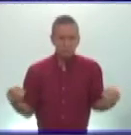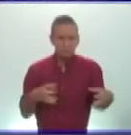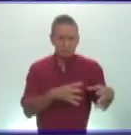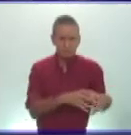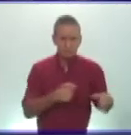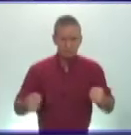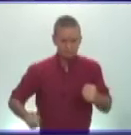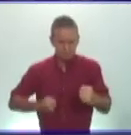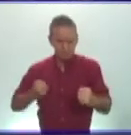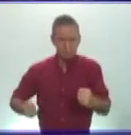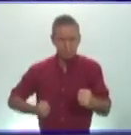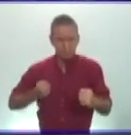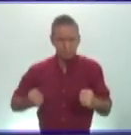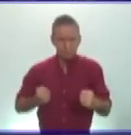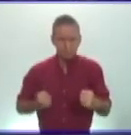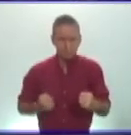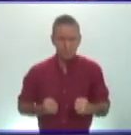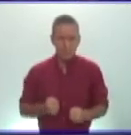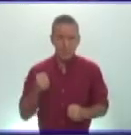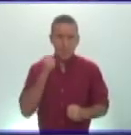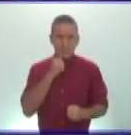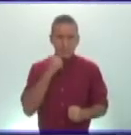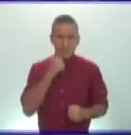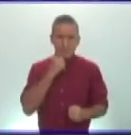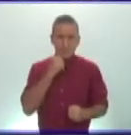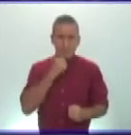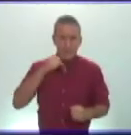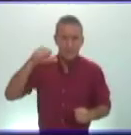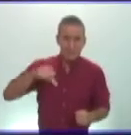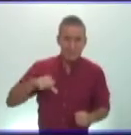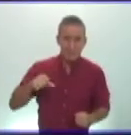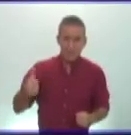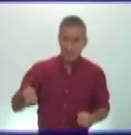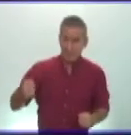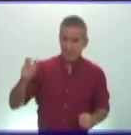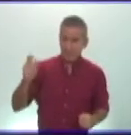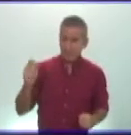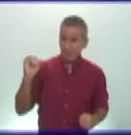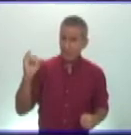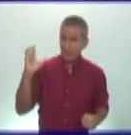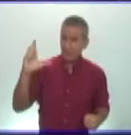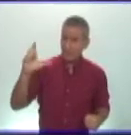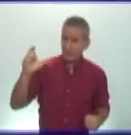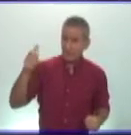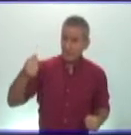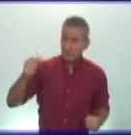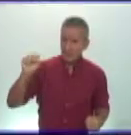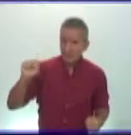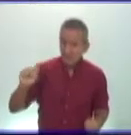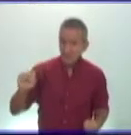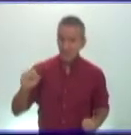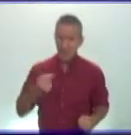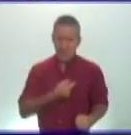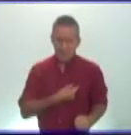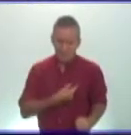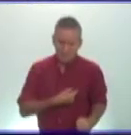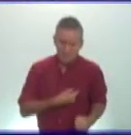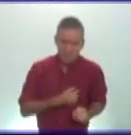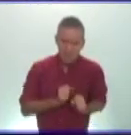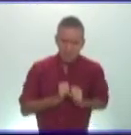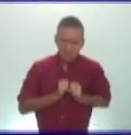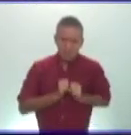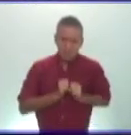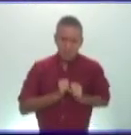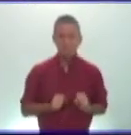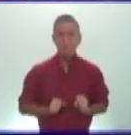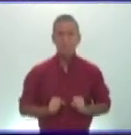ostrogodos eso sí la invasión más temible fue la de los unos de atila el general romano flavio aecio logró vencerles en la batalla de los campos